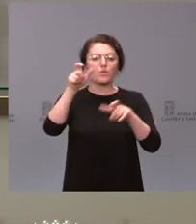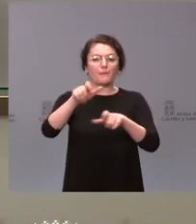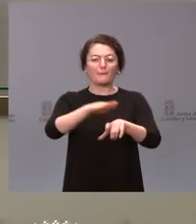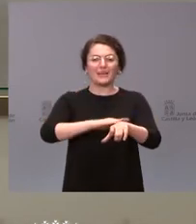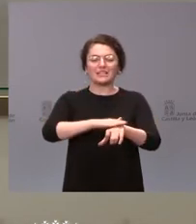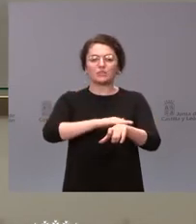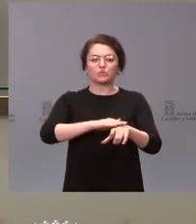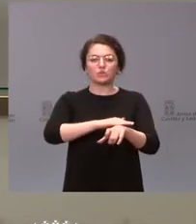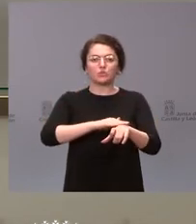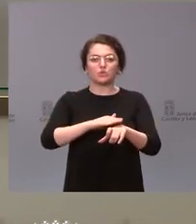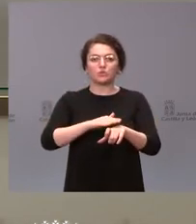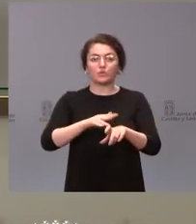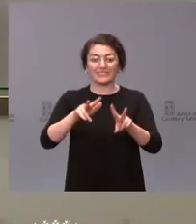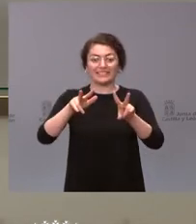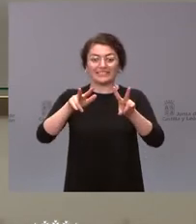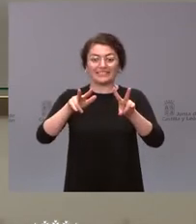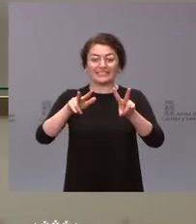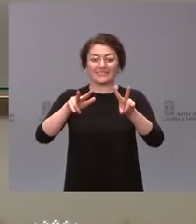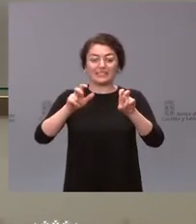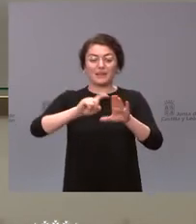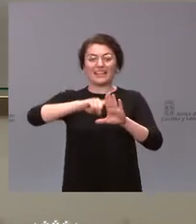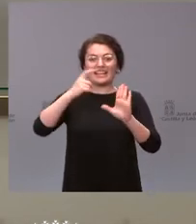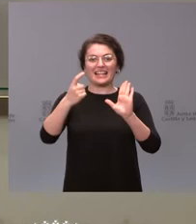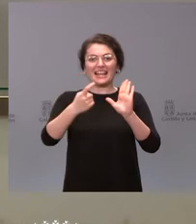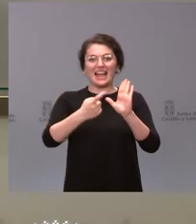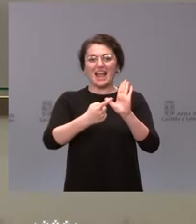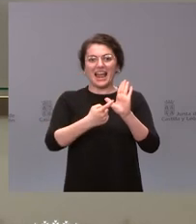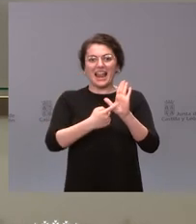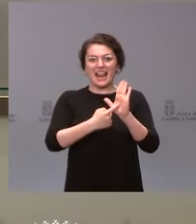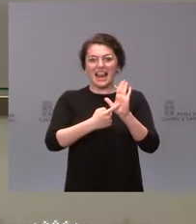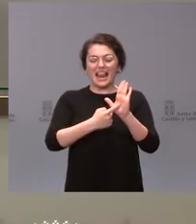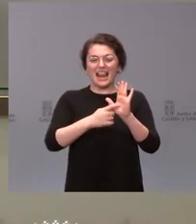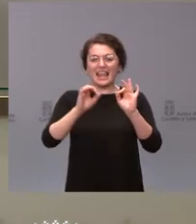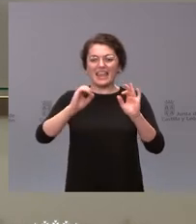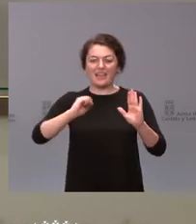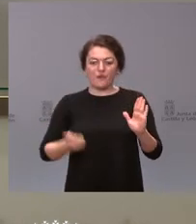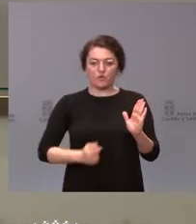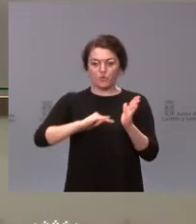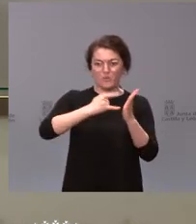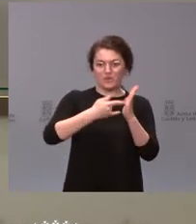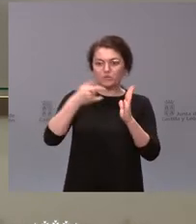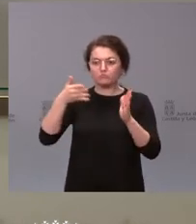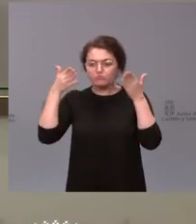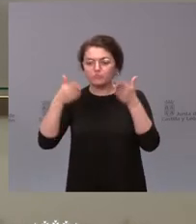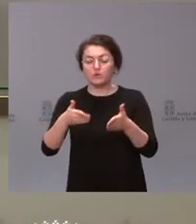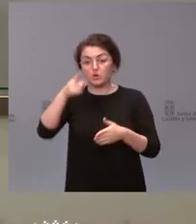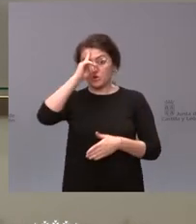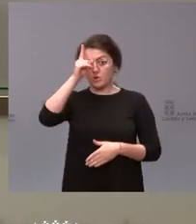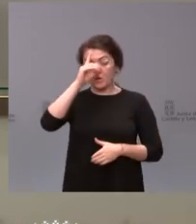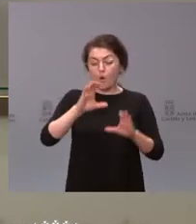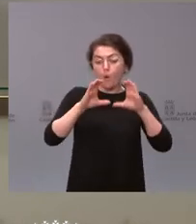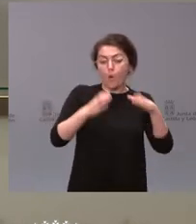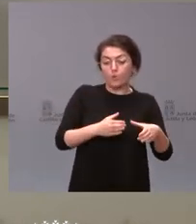el anteproyecto de ley del aborto del gobierno central no sé qué opinión le tiene la junta sobre este proyecto de ley